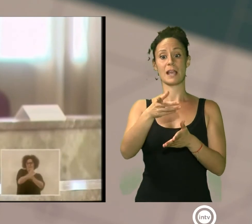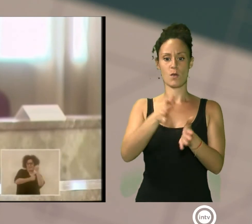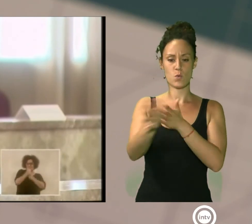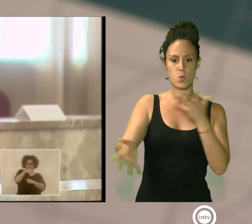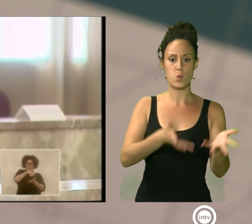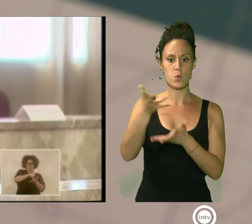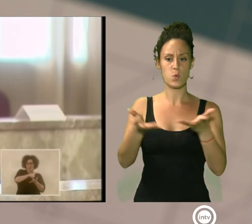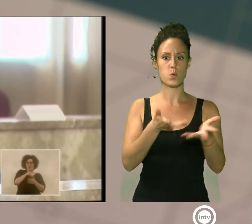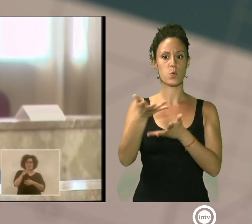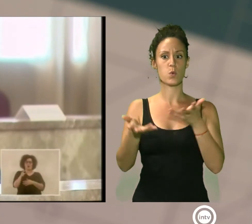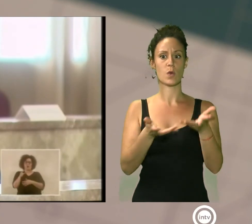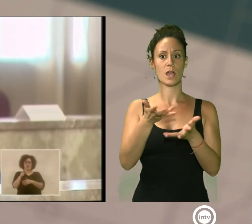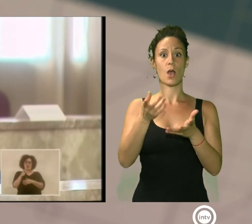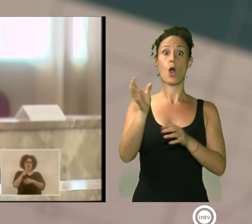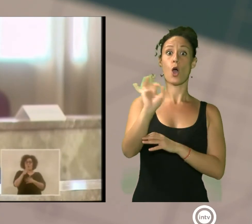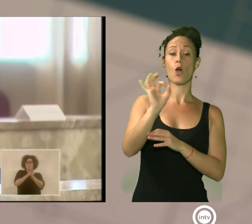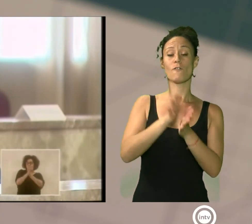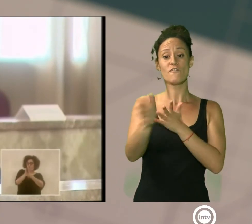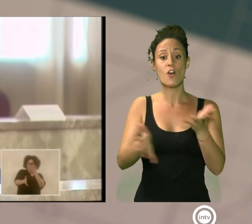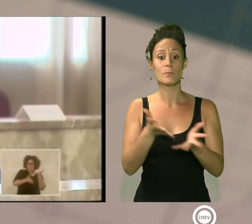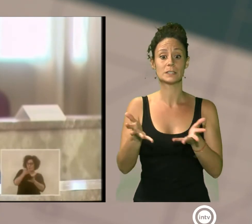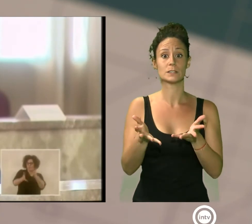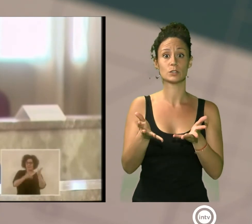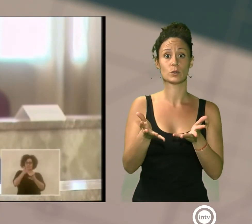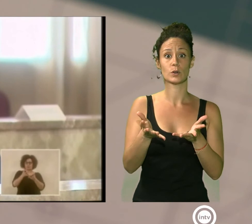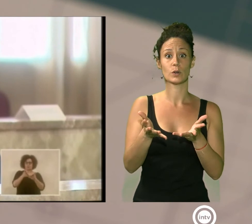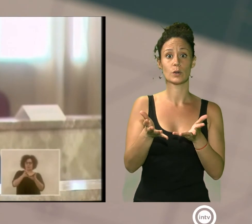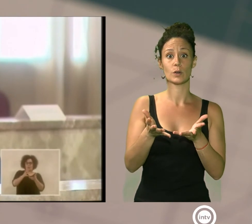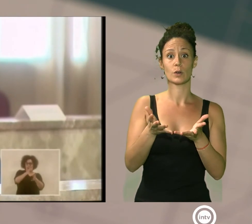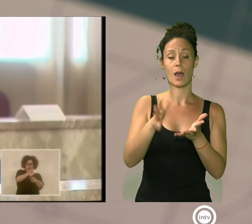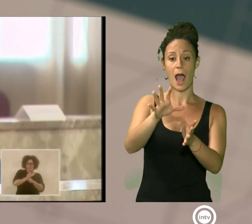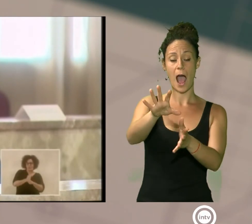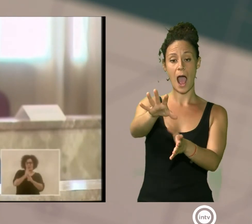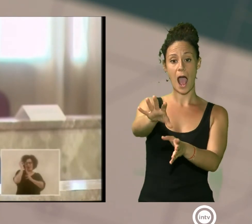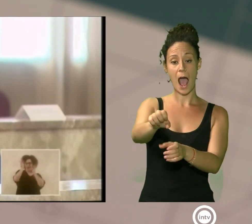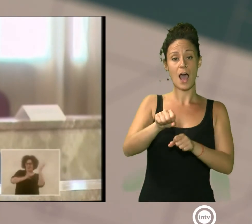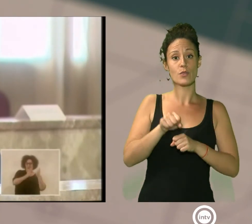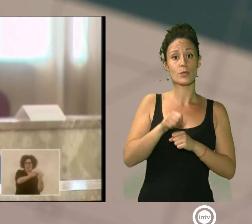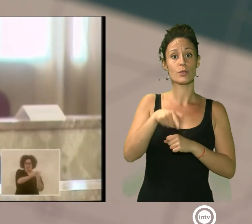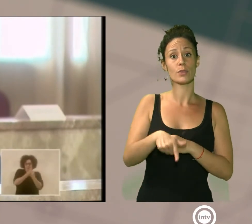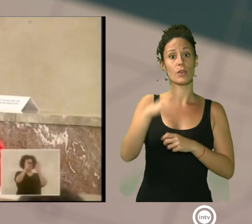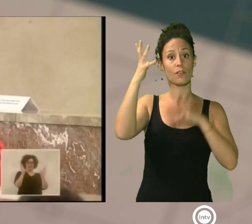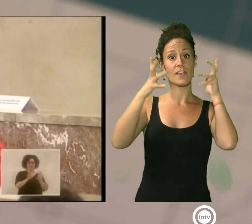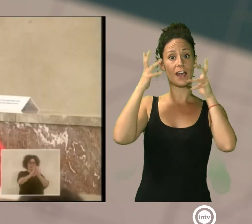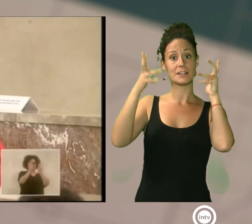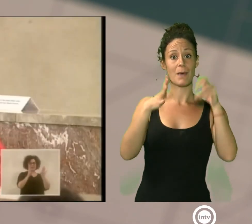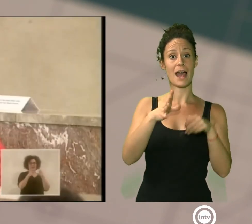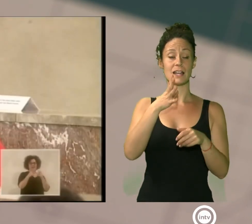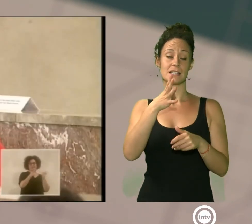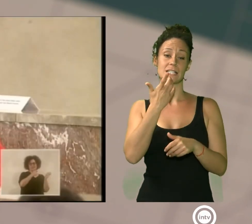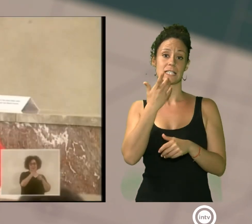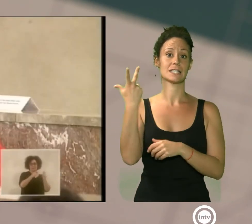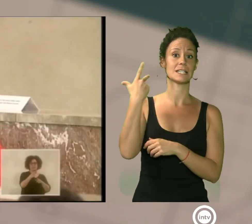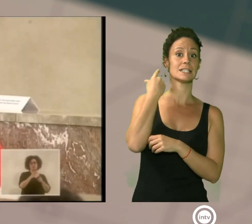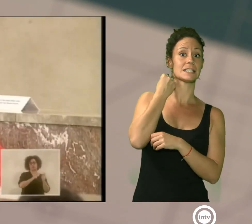fondos, perdón, o el fomento de la adopción de animales de compañía mediante la gratuidad del chip. También queremos que el mercado